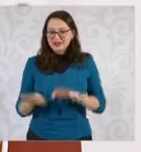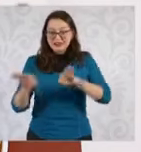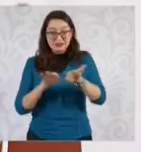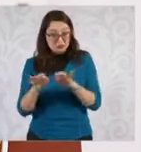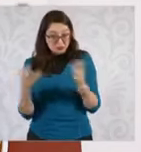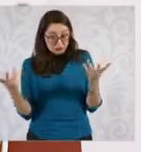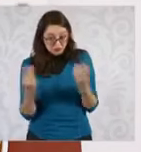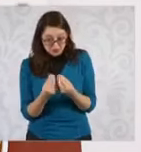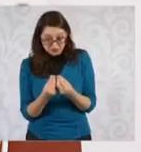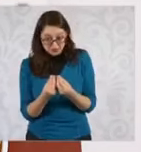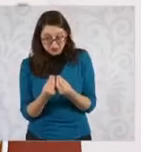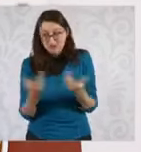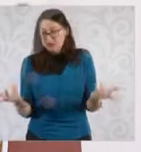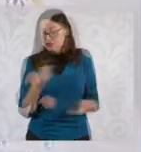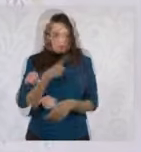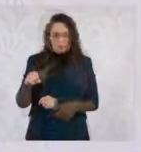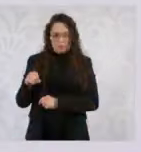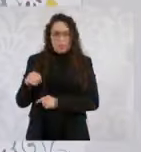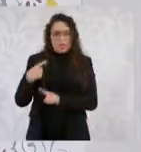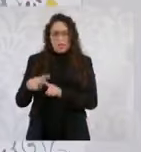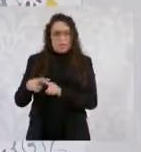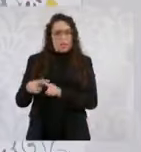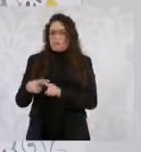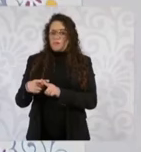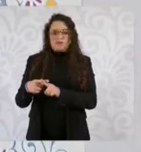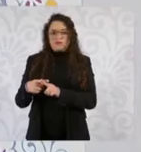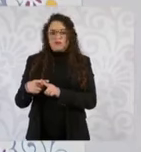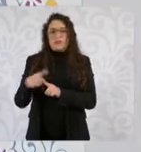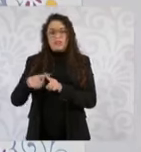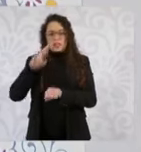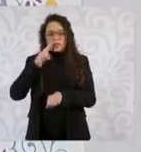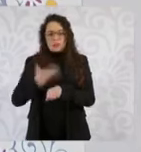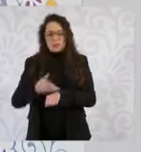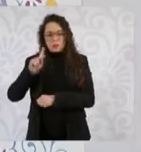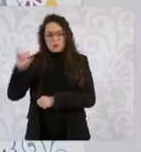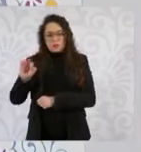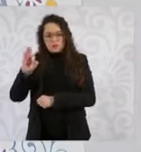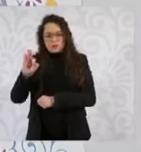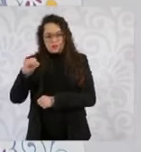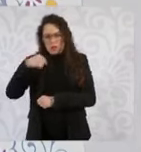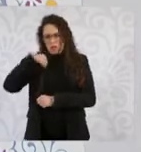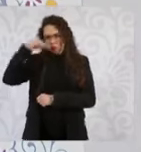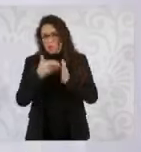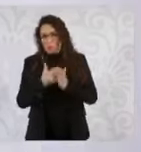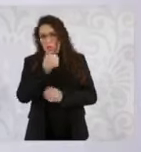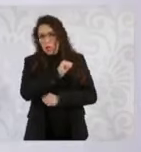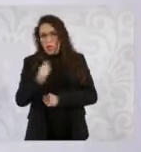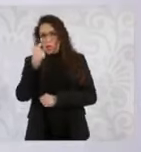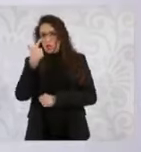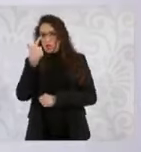A lo mejor tienen que dar una explicación, al menos, al pueblo. ¿Qué hizo el Poder Judicial del 2006 al 2012?